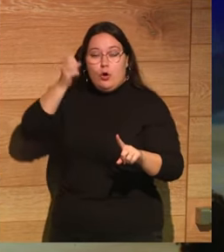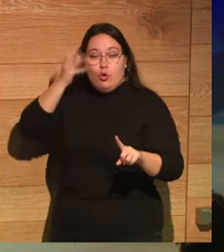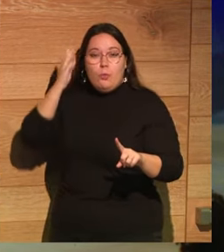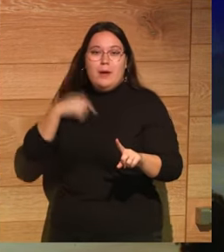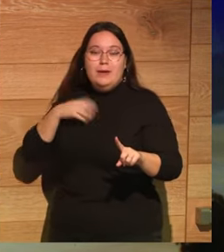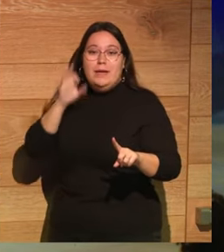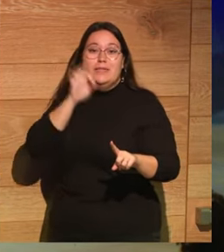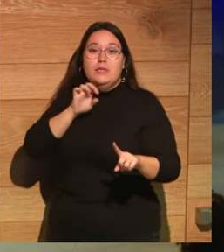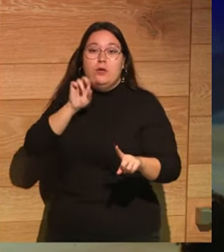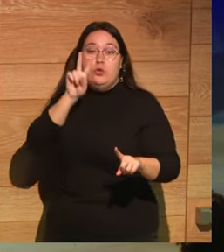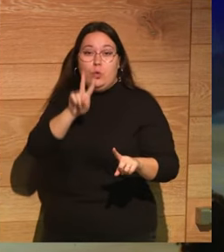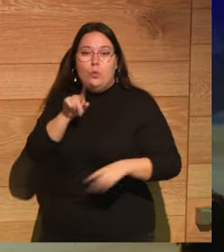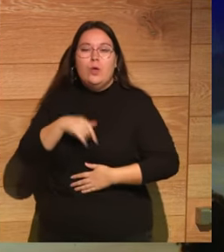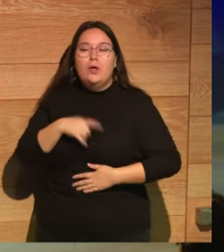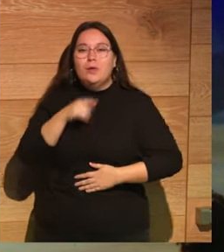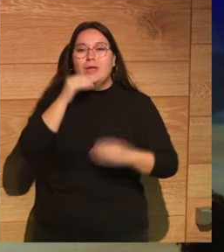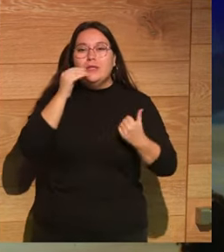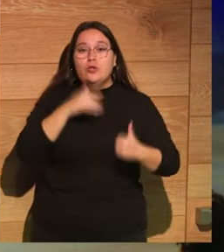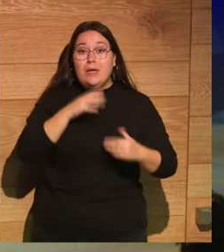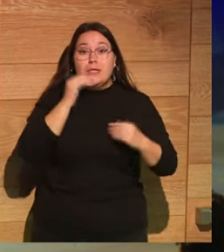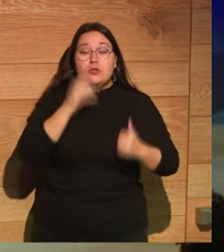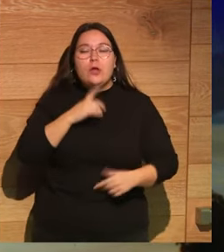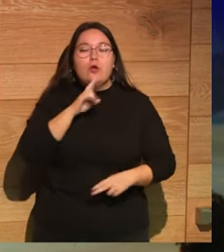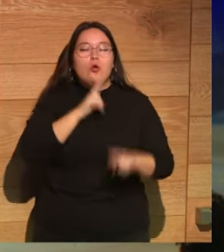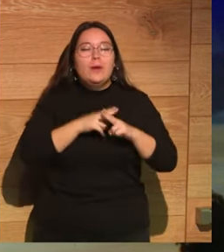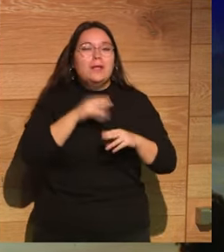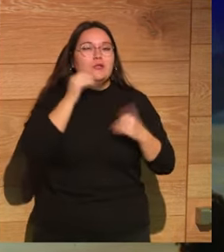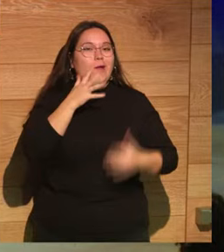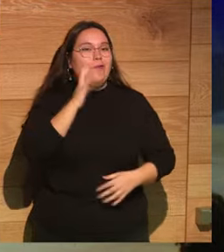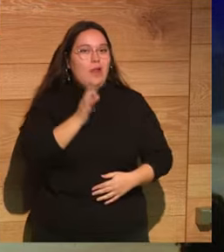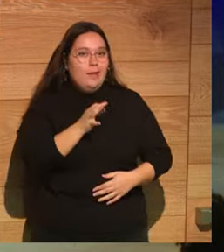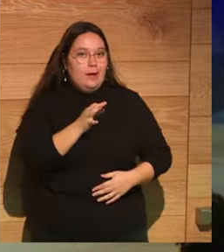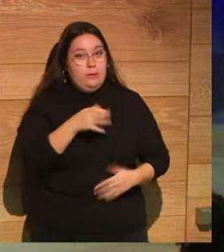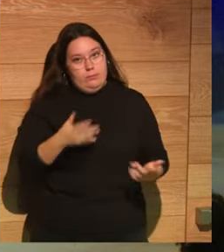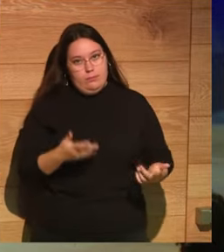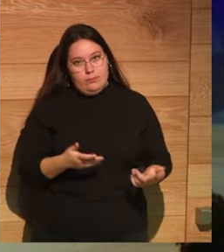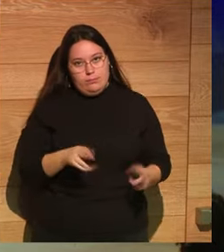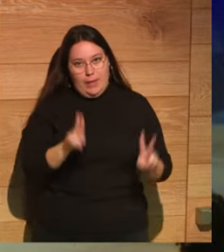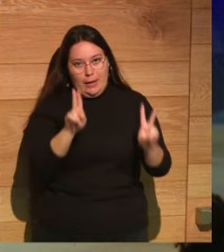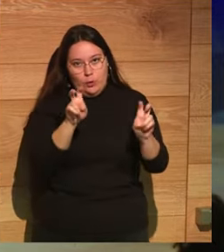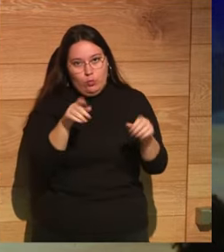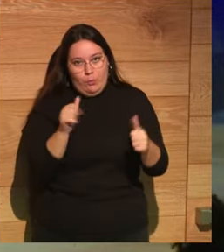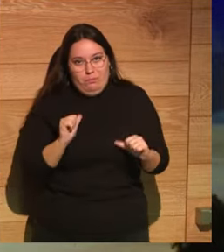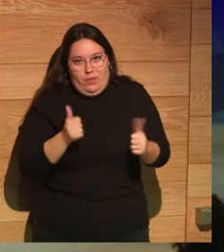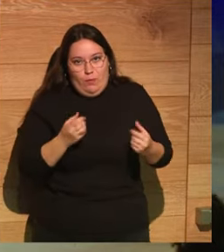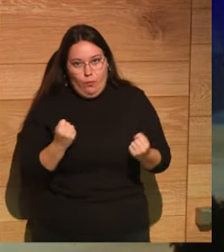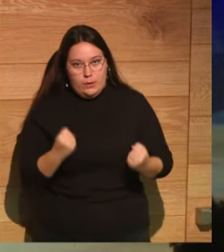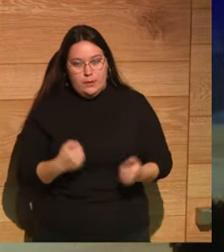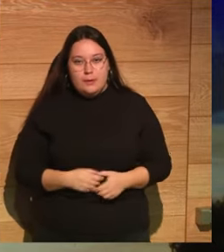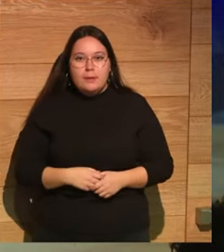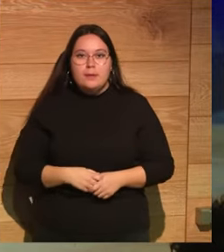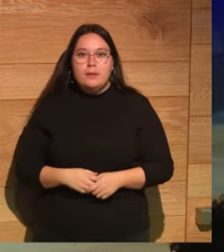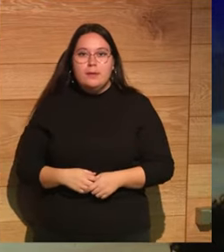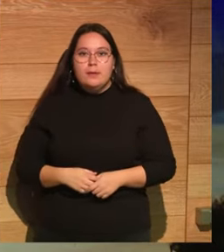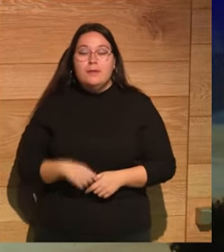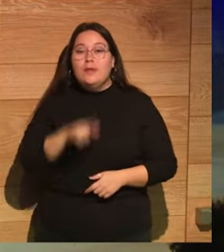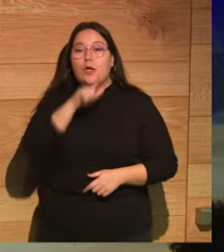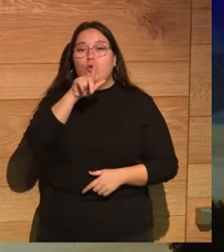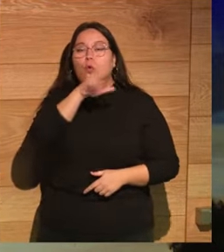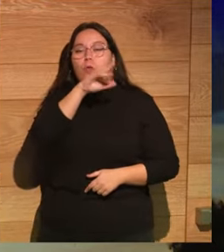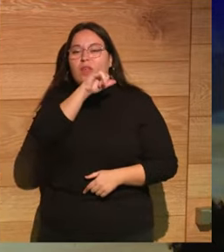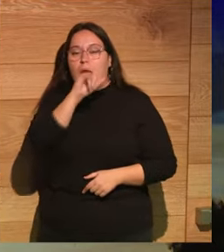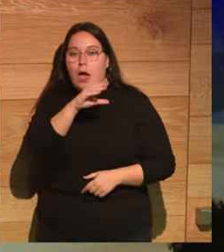una historia en un libro que se llama Historias Verdaderas que ya el título empieza fuerte. Es de Luciano de